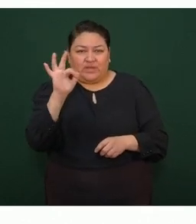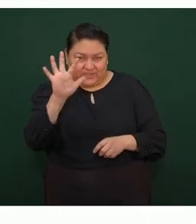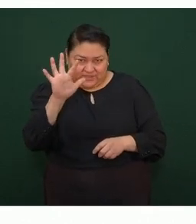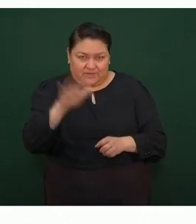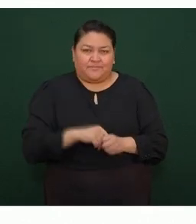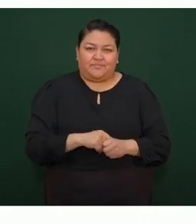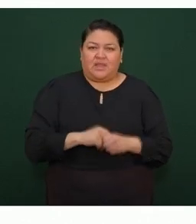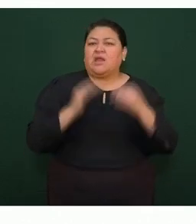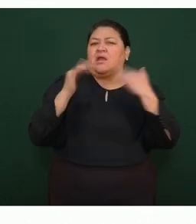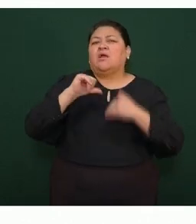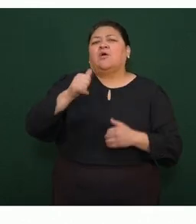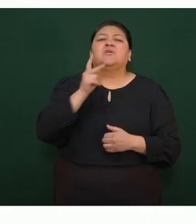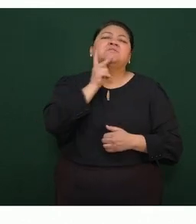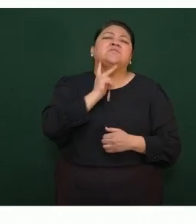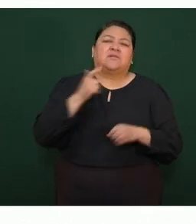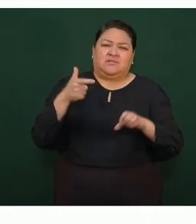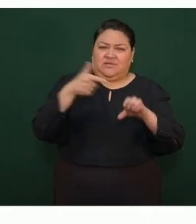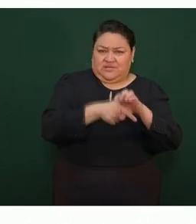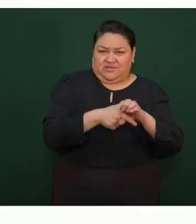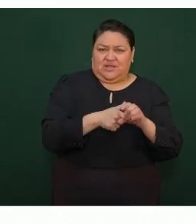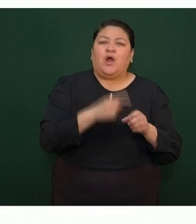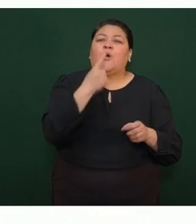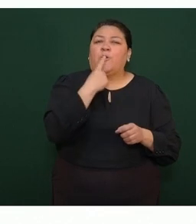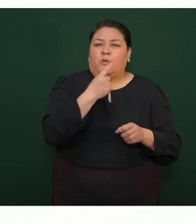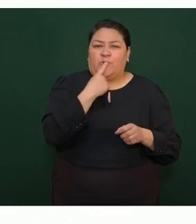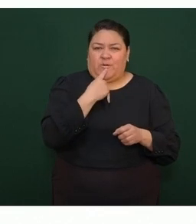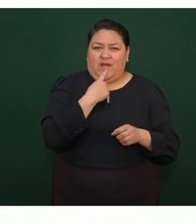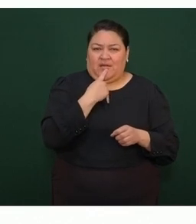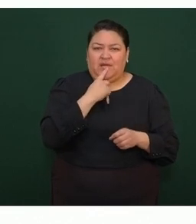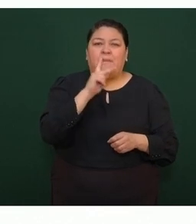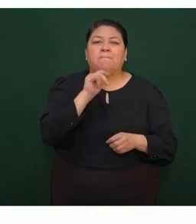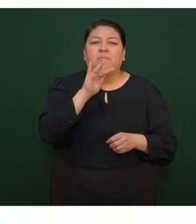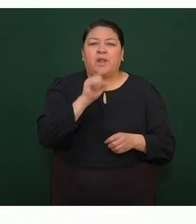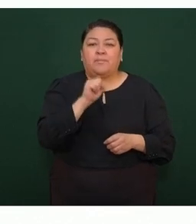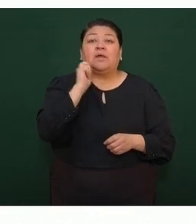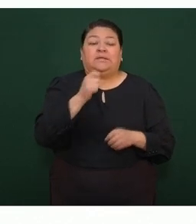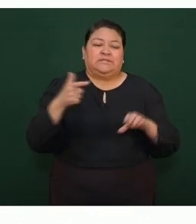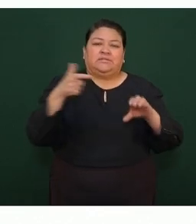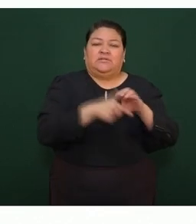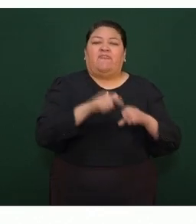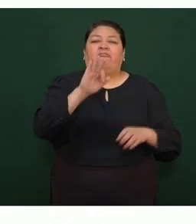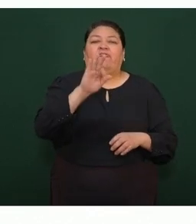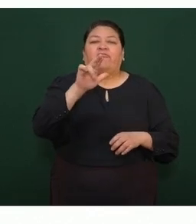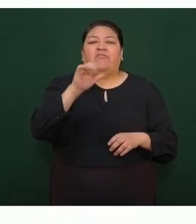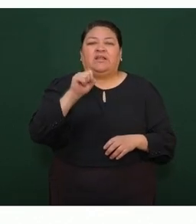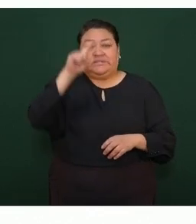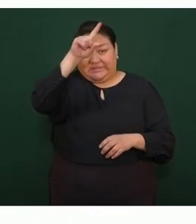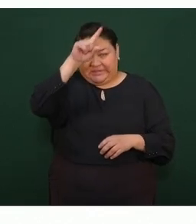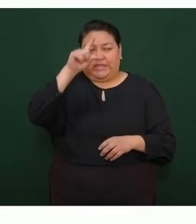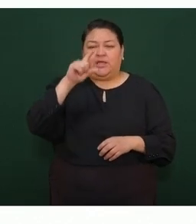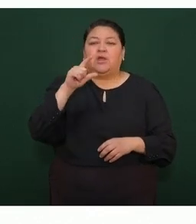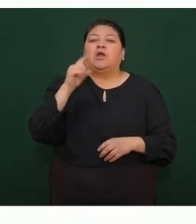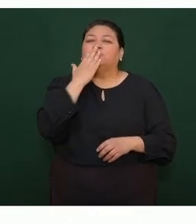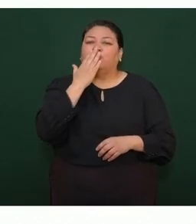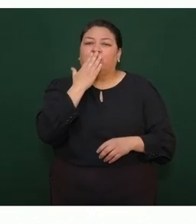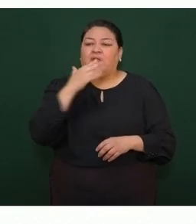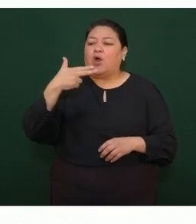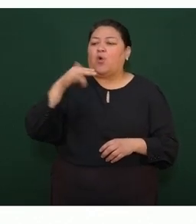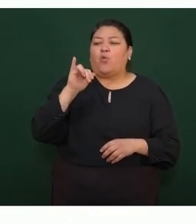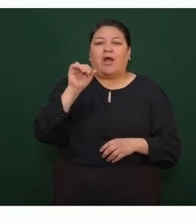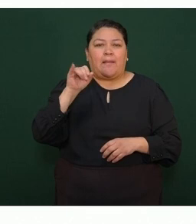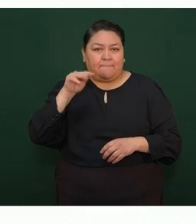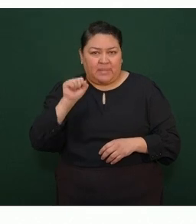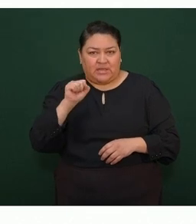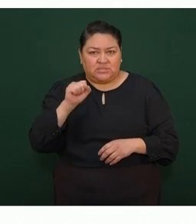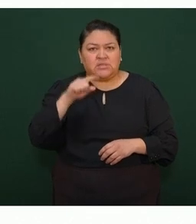En el caso de la gasolina de alto octanaje, la Premium, gasolinera Flecha, en Guayma, Sonora, la observamos